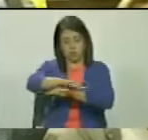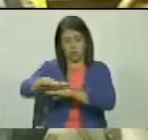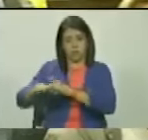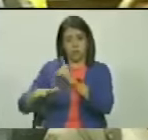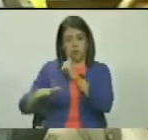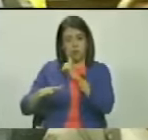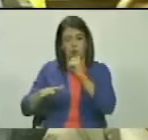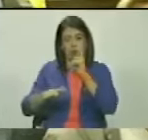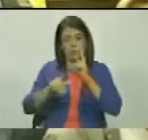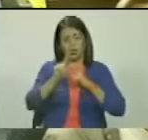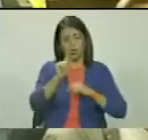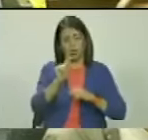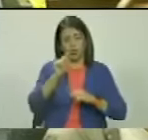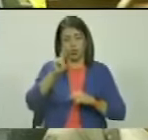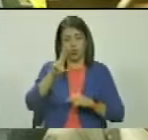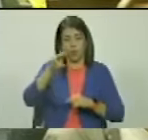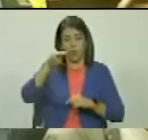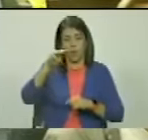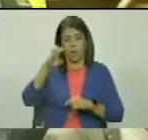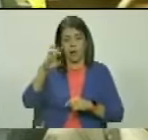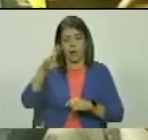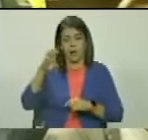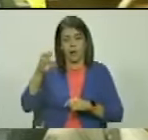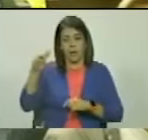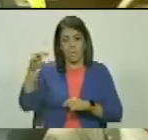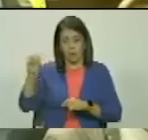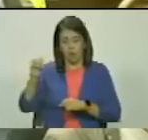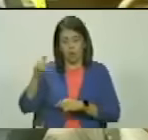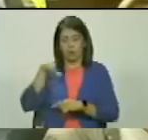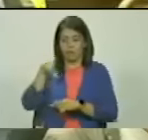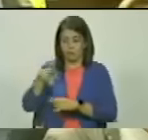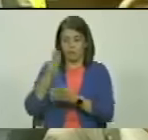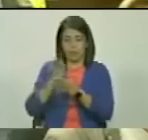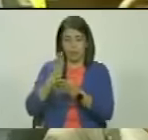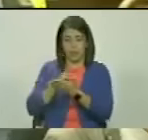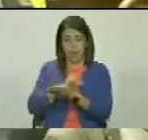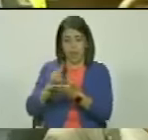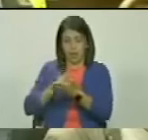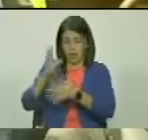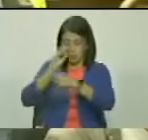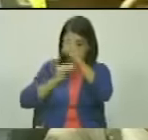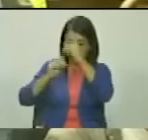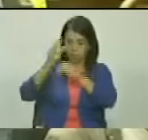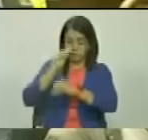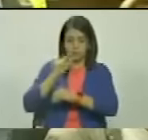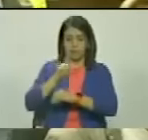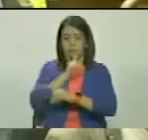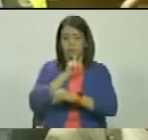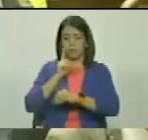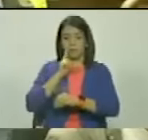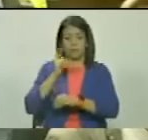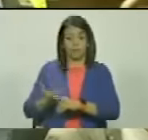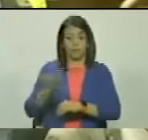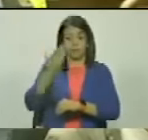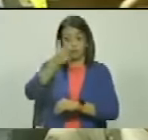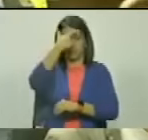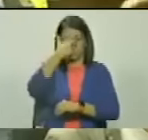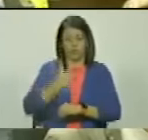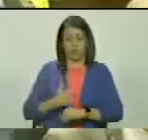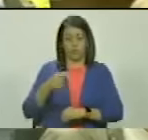se apartó de la lectura lo llamaron también el ilustre